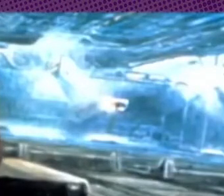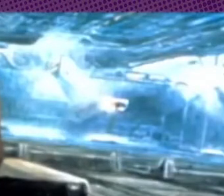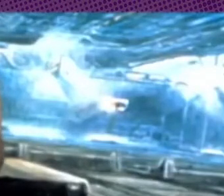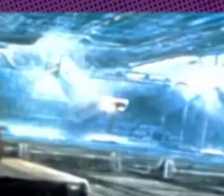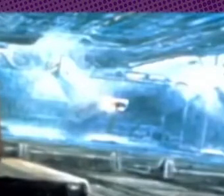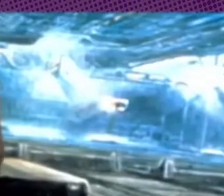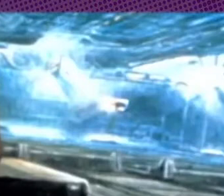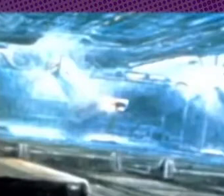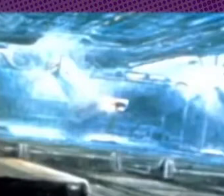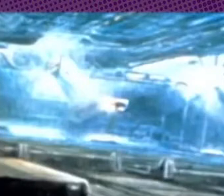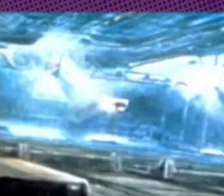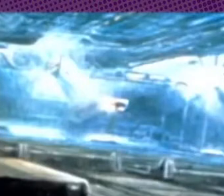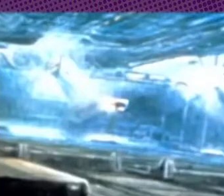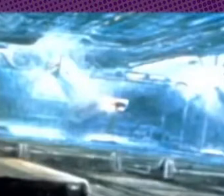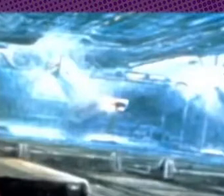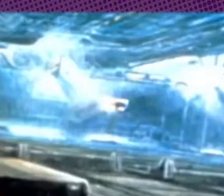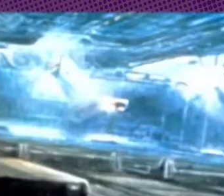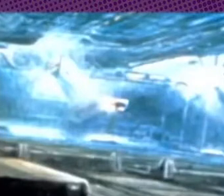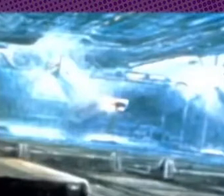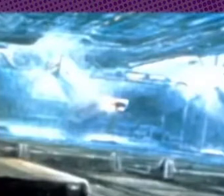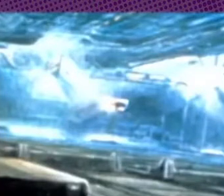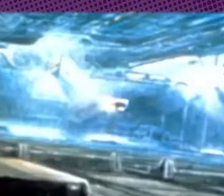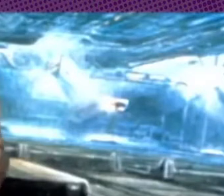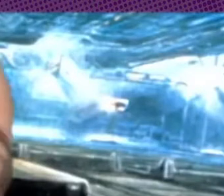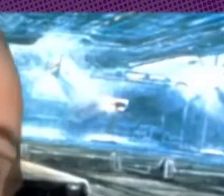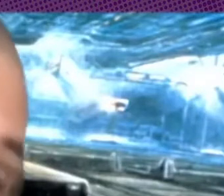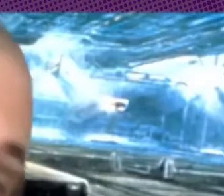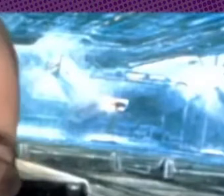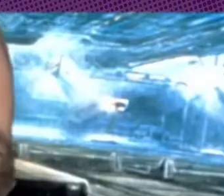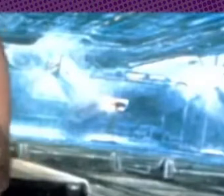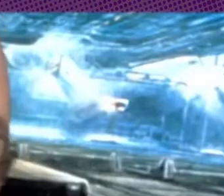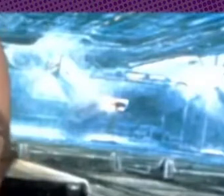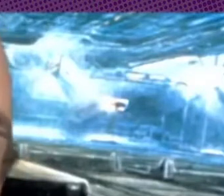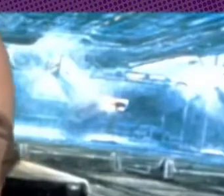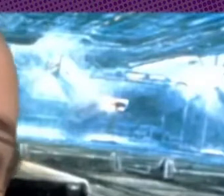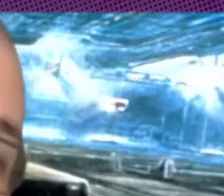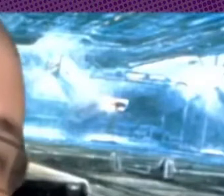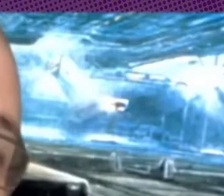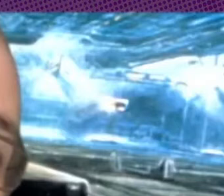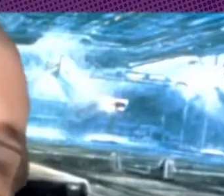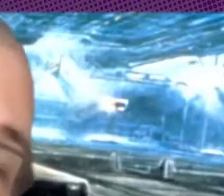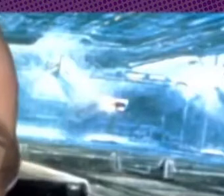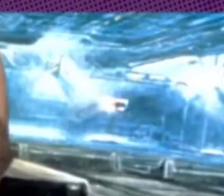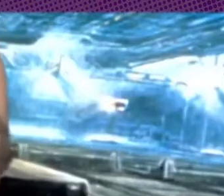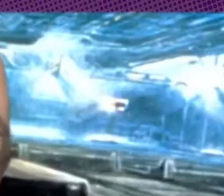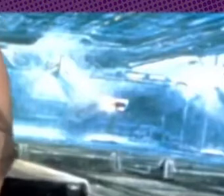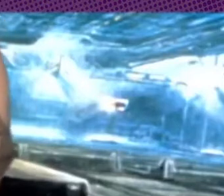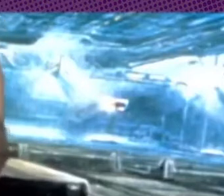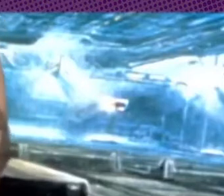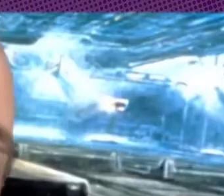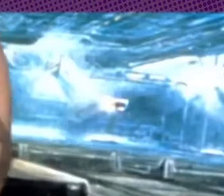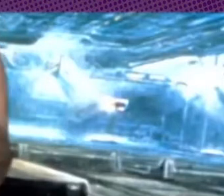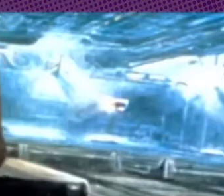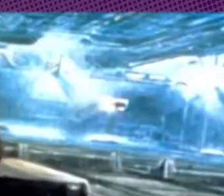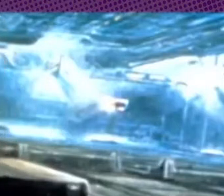académico problemático no todo son viajes ridículos y tal pero algunos sí algunos algunos son cosas que nos podemos